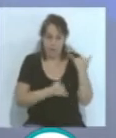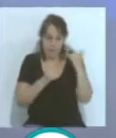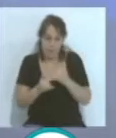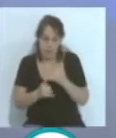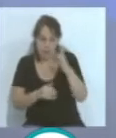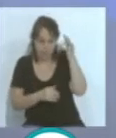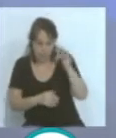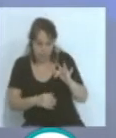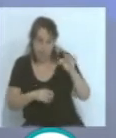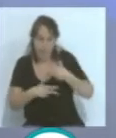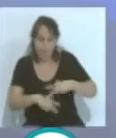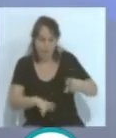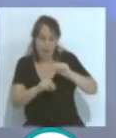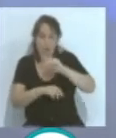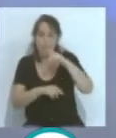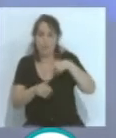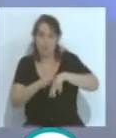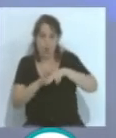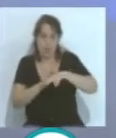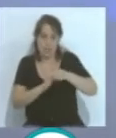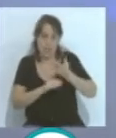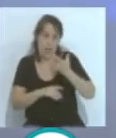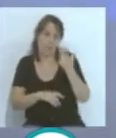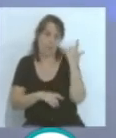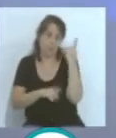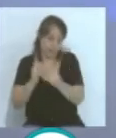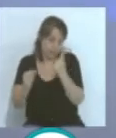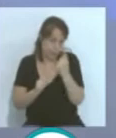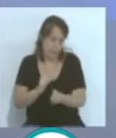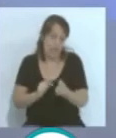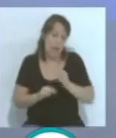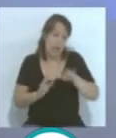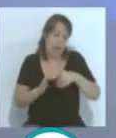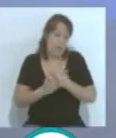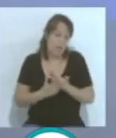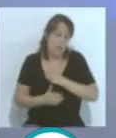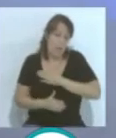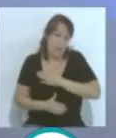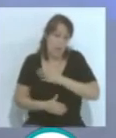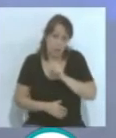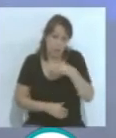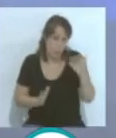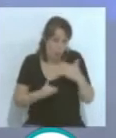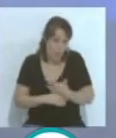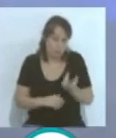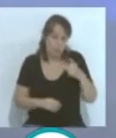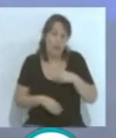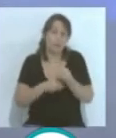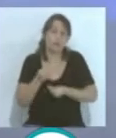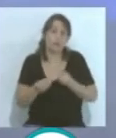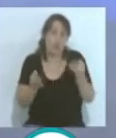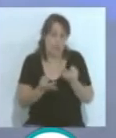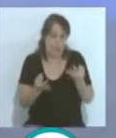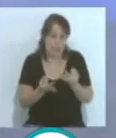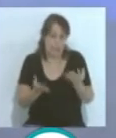posteriormente se marcharon los futbolistas, esos test no van a tener resultados hasta mañana, con lo cual hoy lo que han hecho es